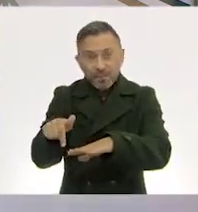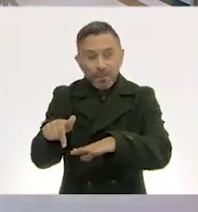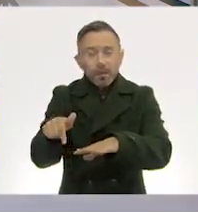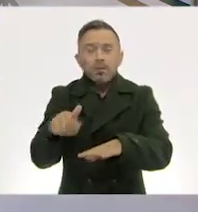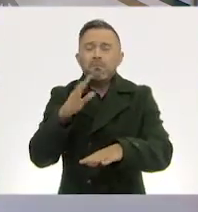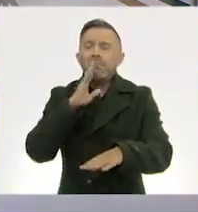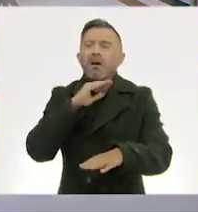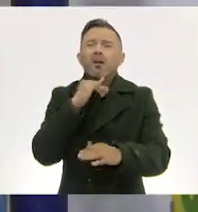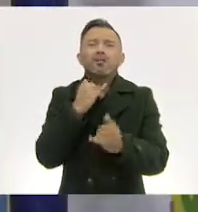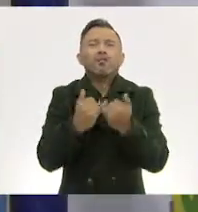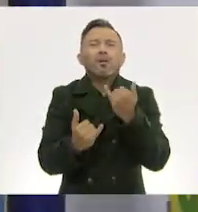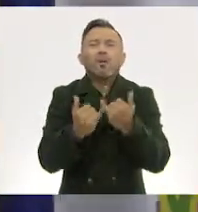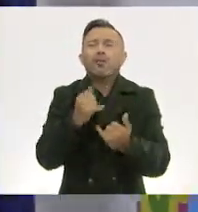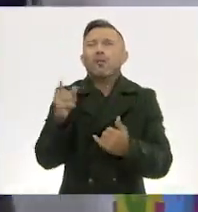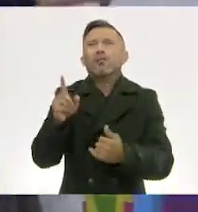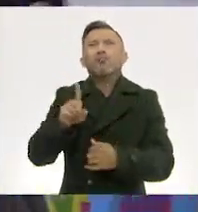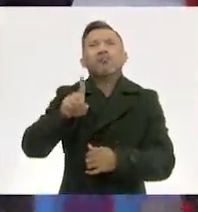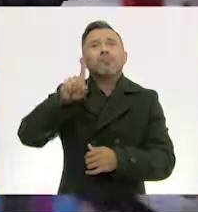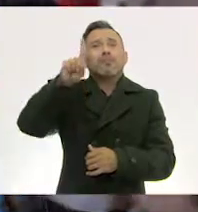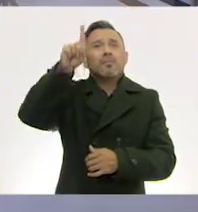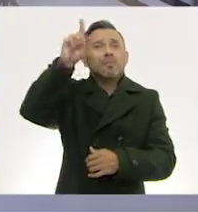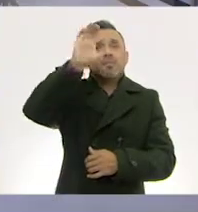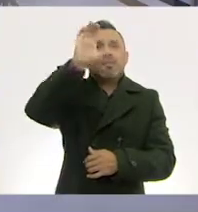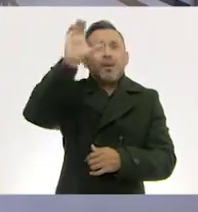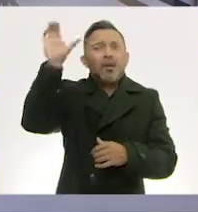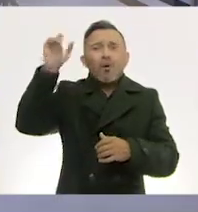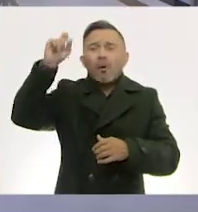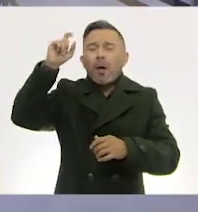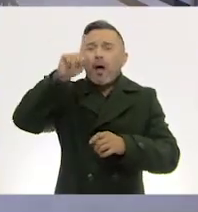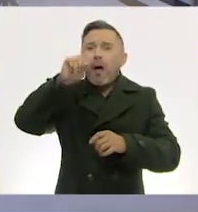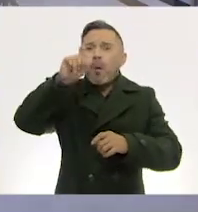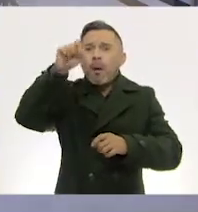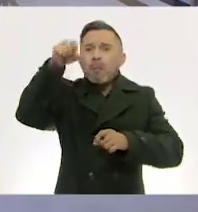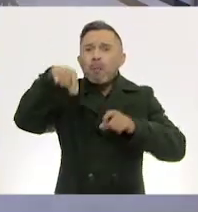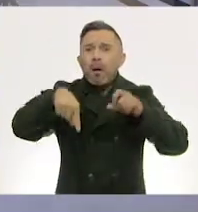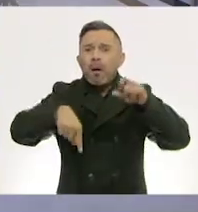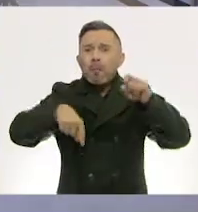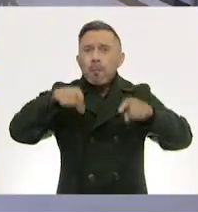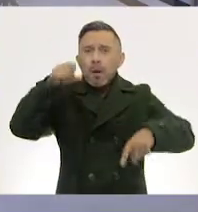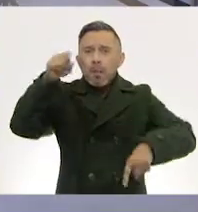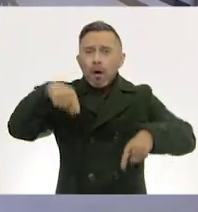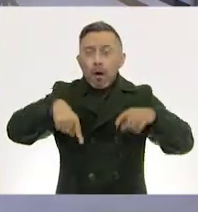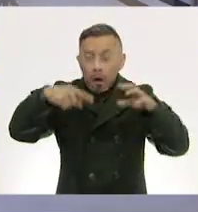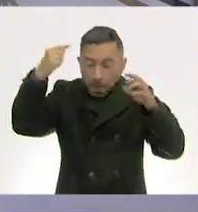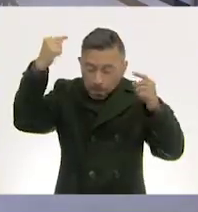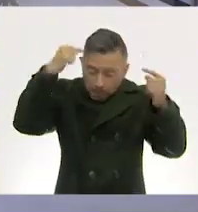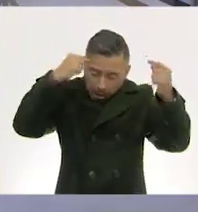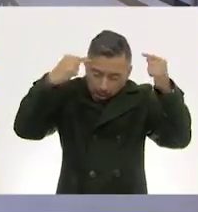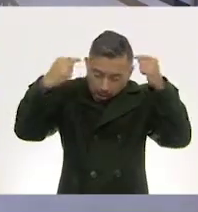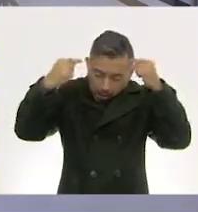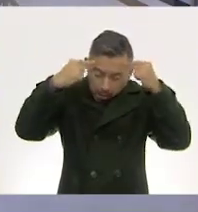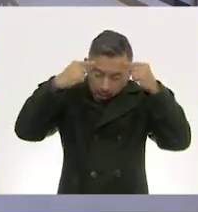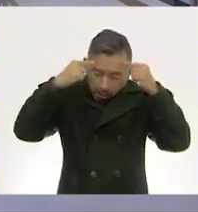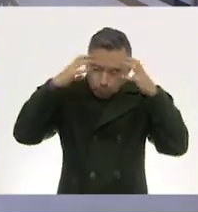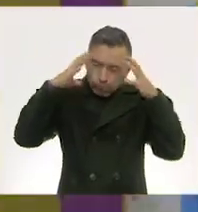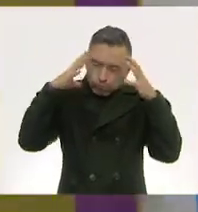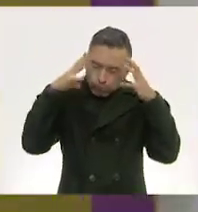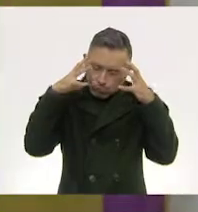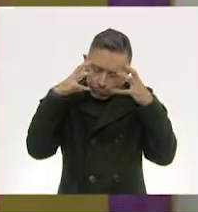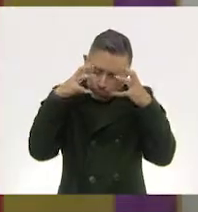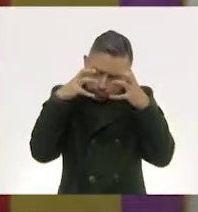bajaban del cielo intentando terminar con su vida. De ello estaba segura,